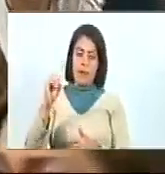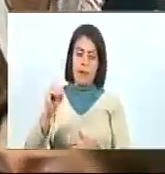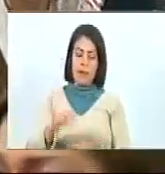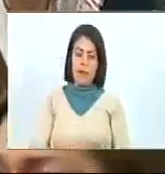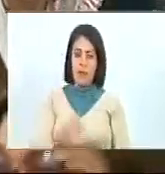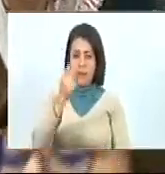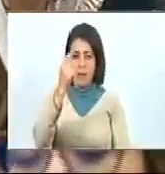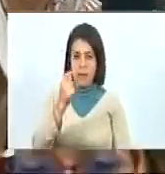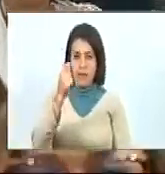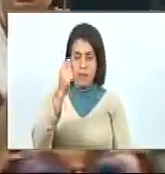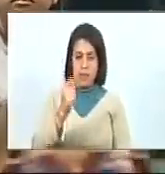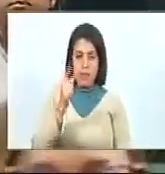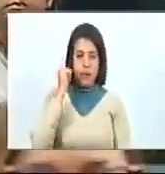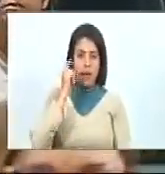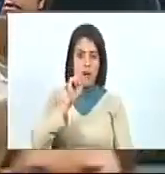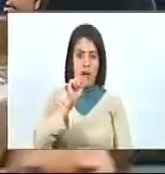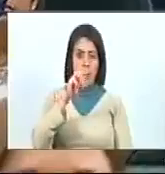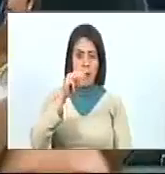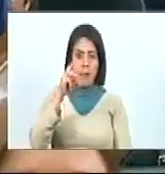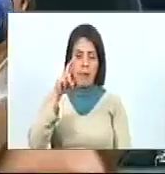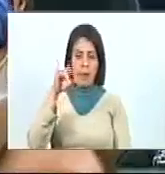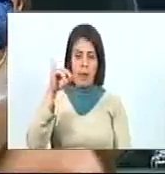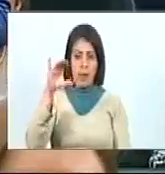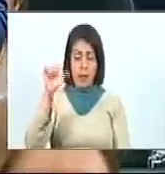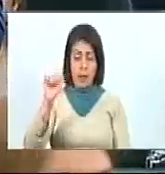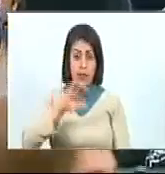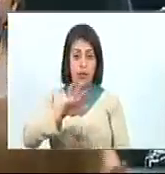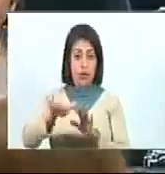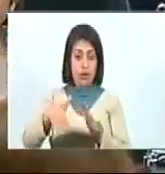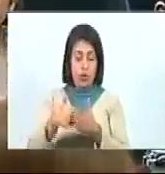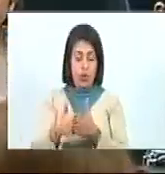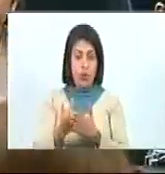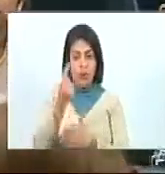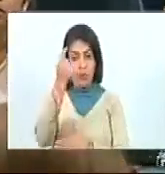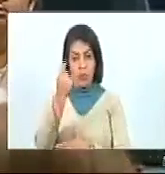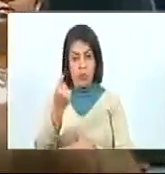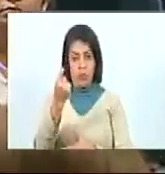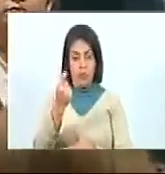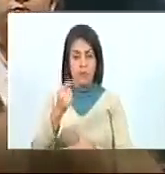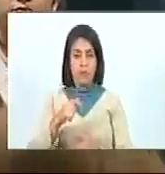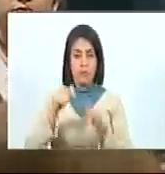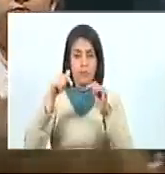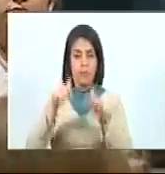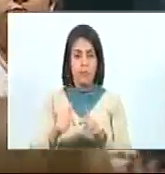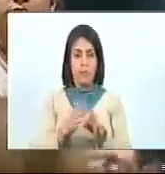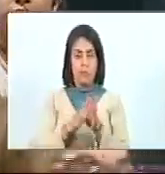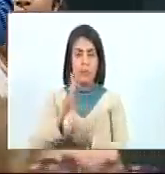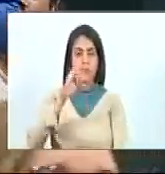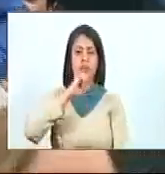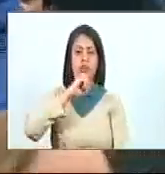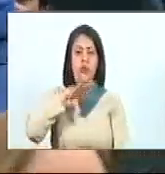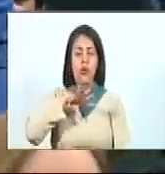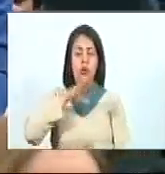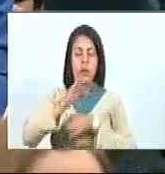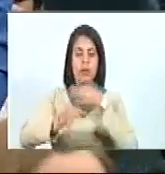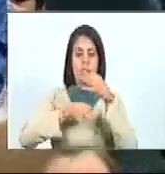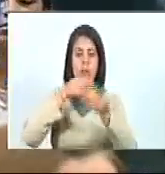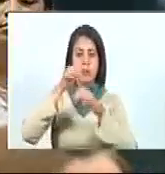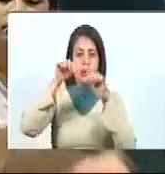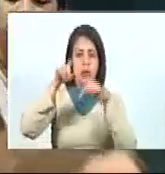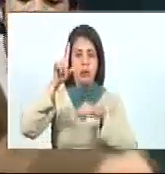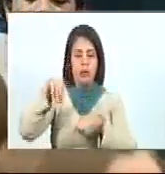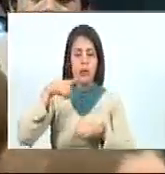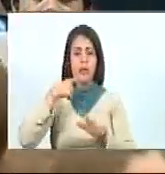diputada América Pérez y a todos nuestros hermanos diputados y diputadas. Bueno, seguimos hablando de historia. Hoy